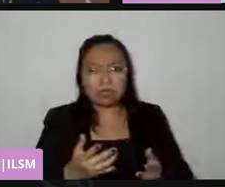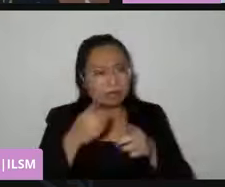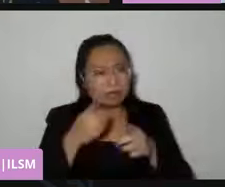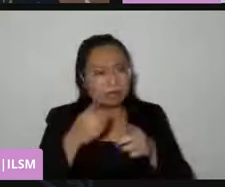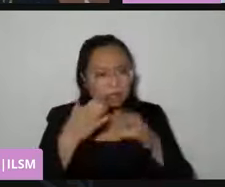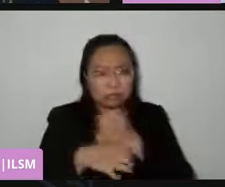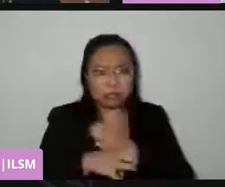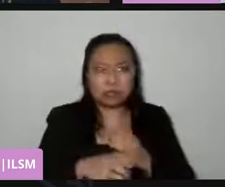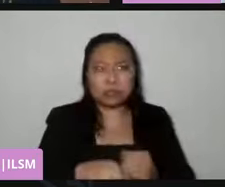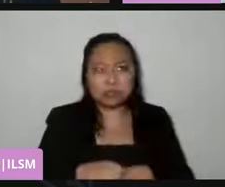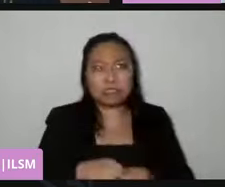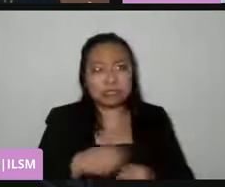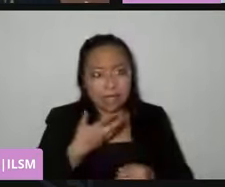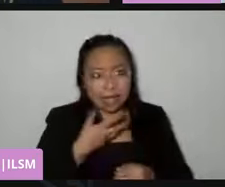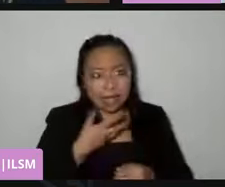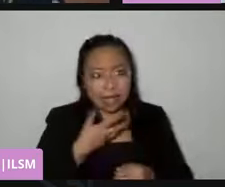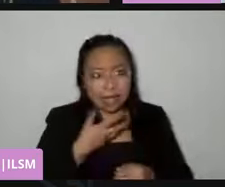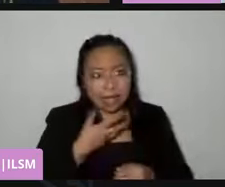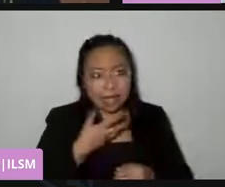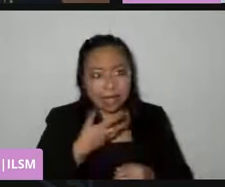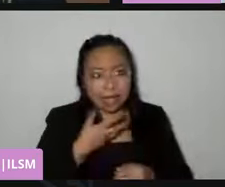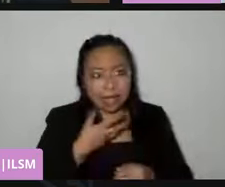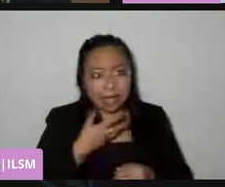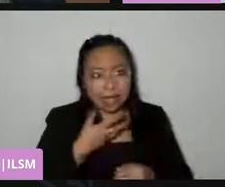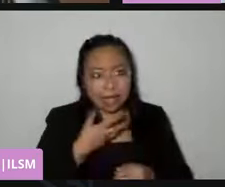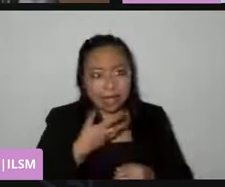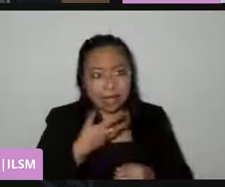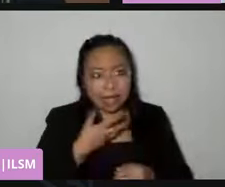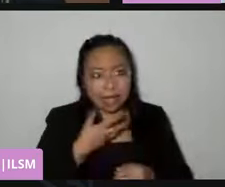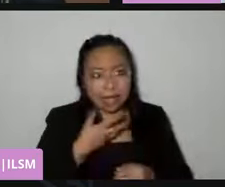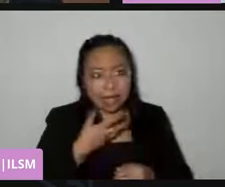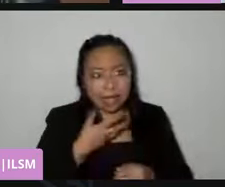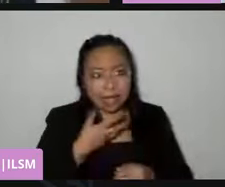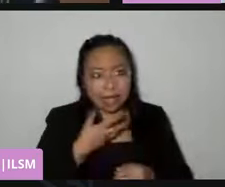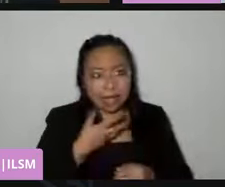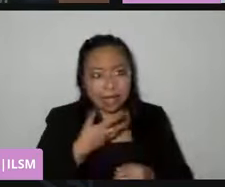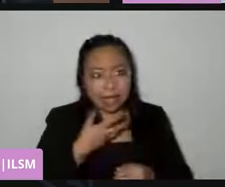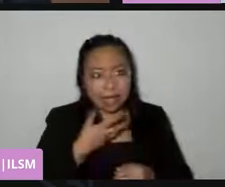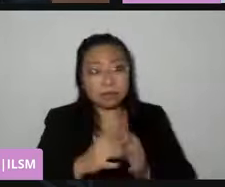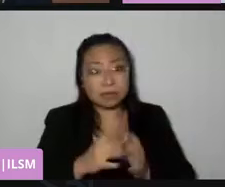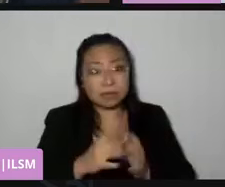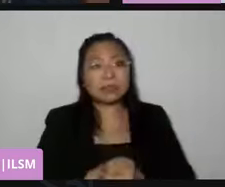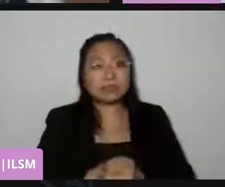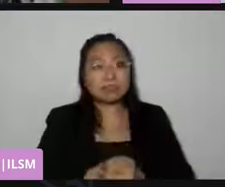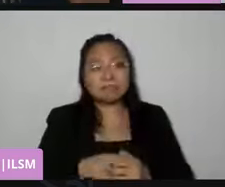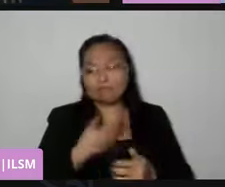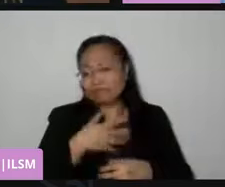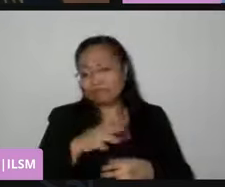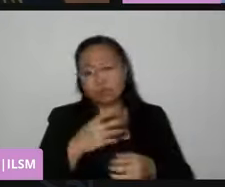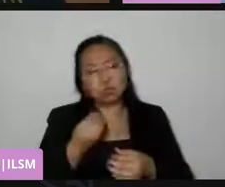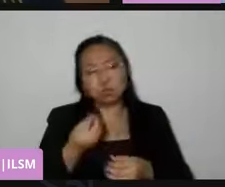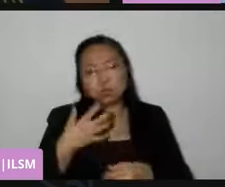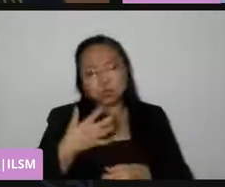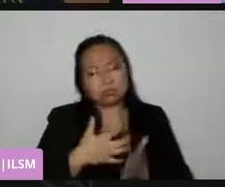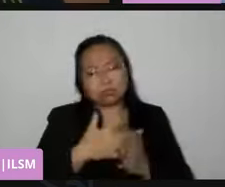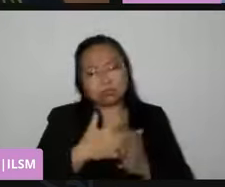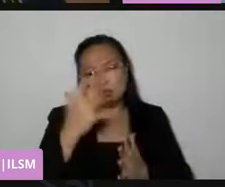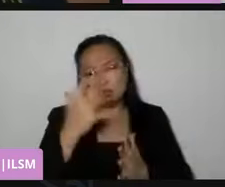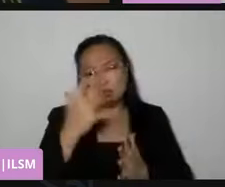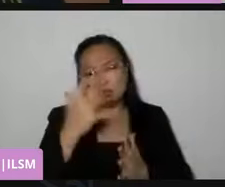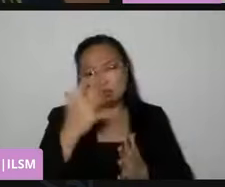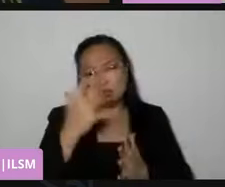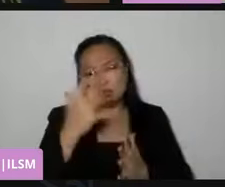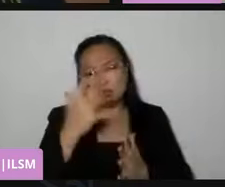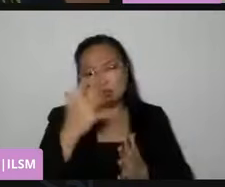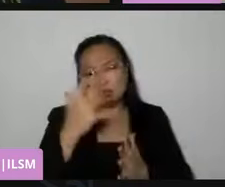de personas, ciudadanas, funcionarias, servidoras públicas. Esto es tremendo.